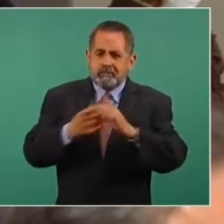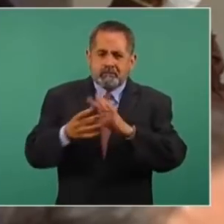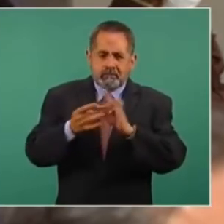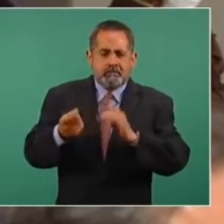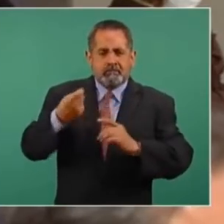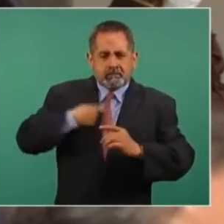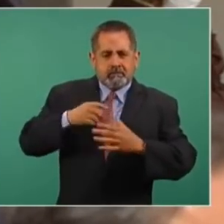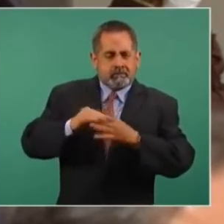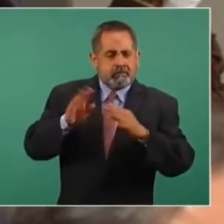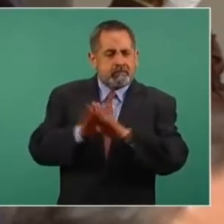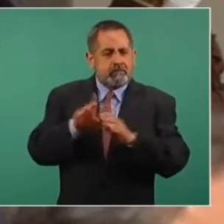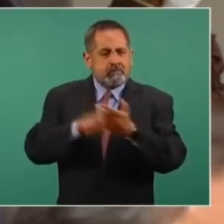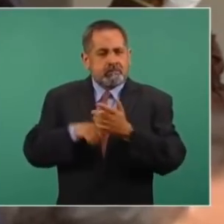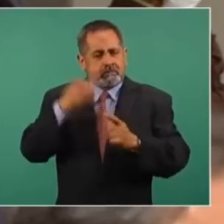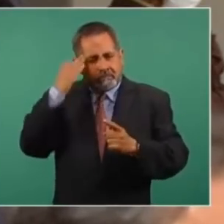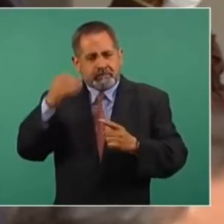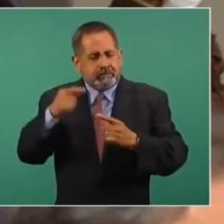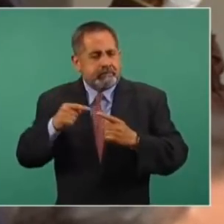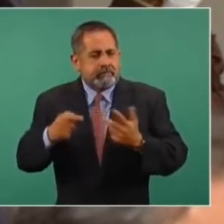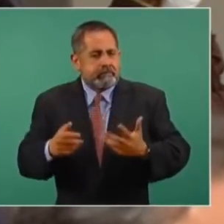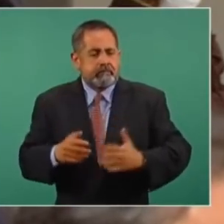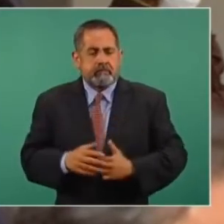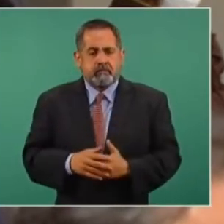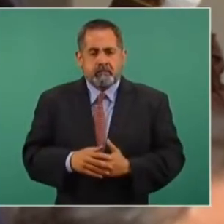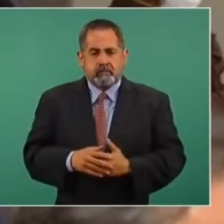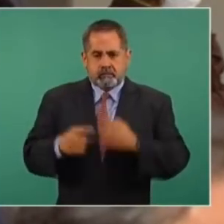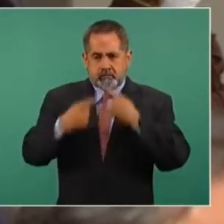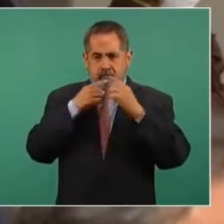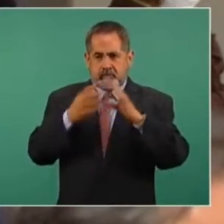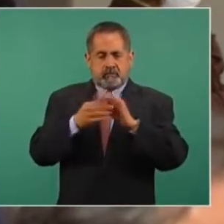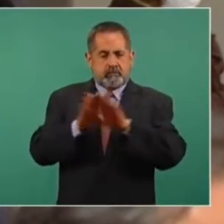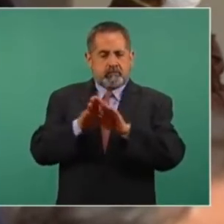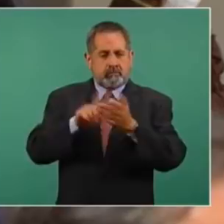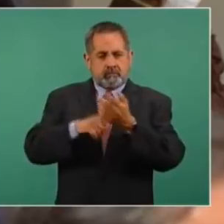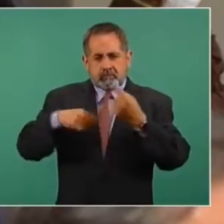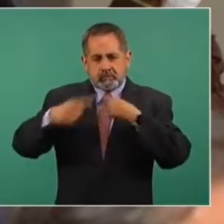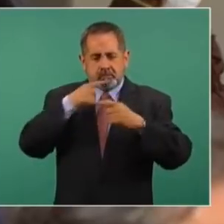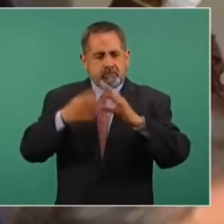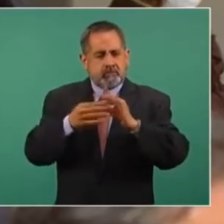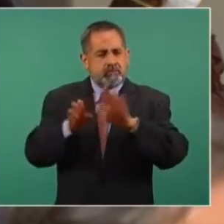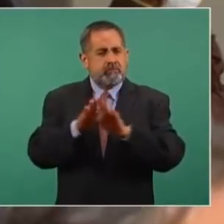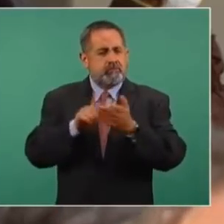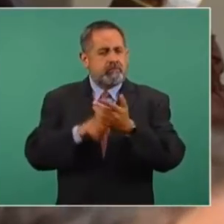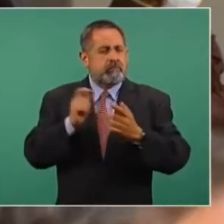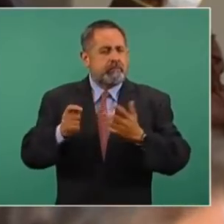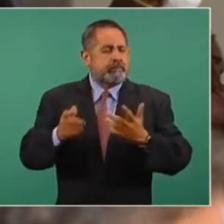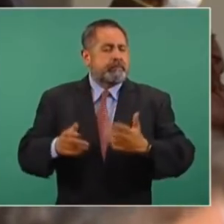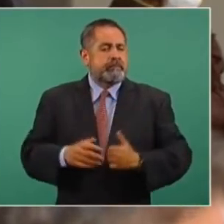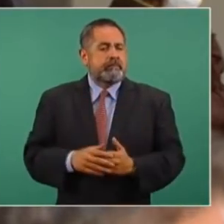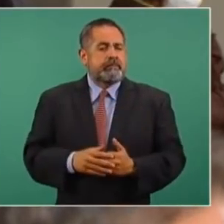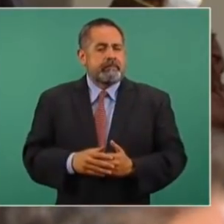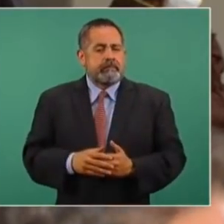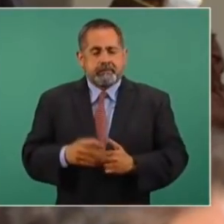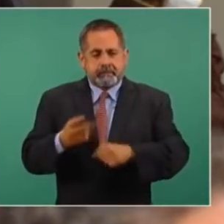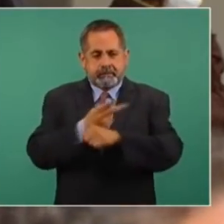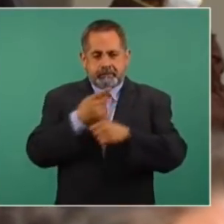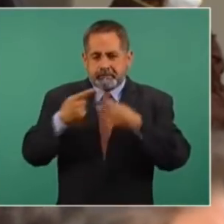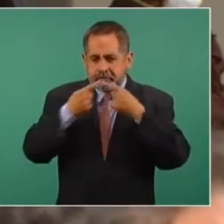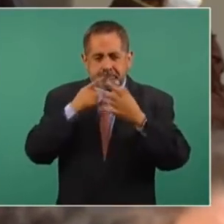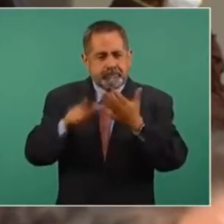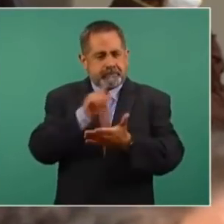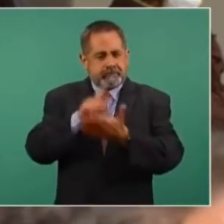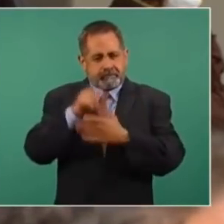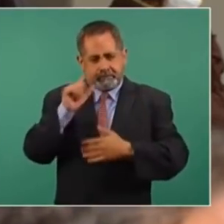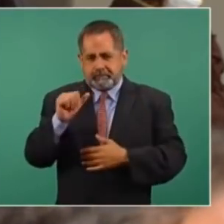respecto. Y tiempos, porque desafortunadamente pasan los meses, los meses, y bueno, quisiéramos saber qué pasa con esta ley de